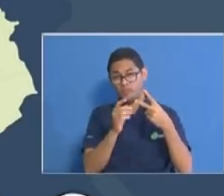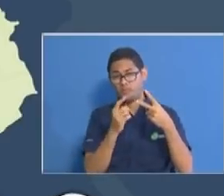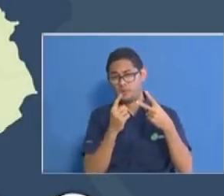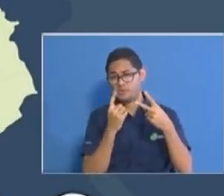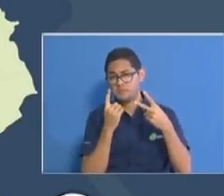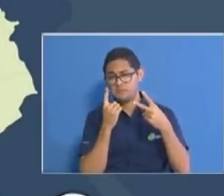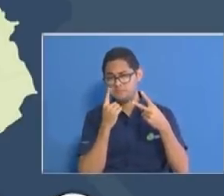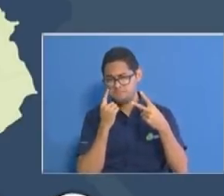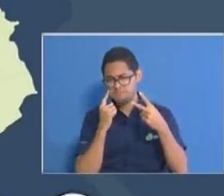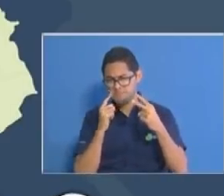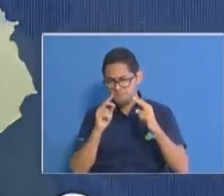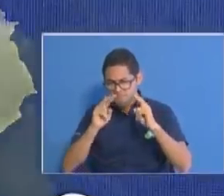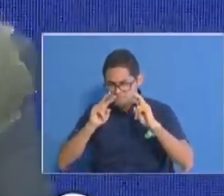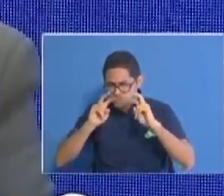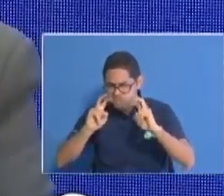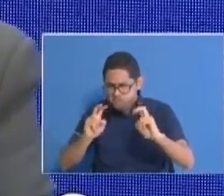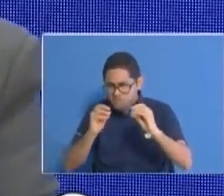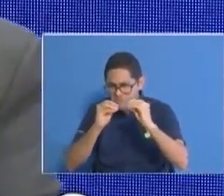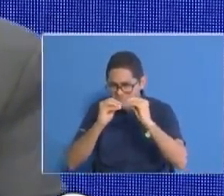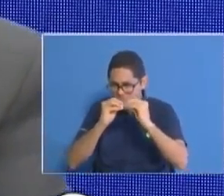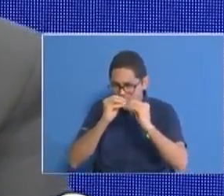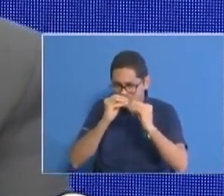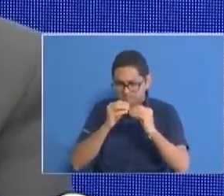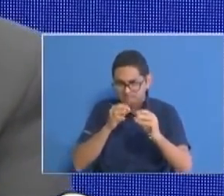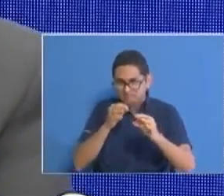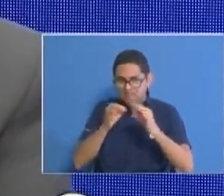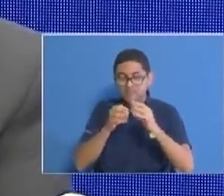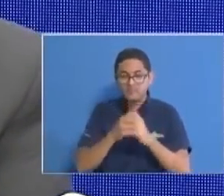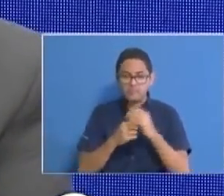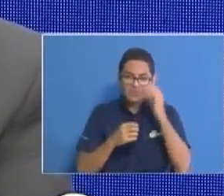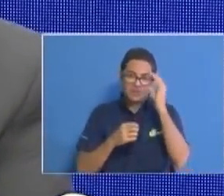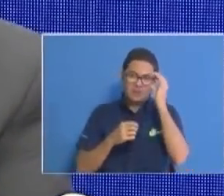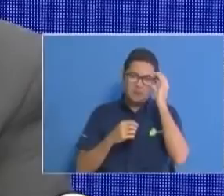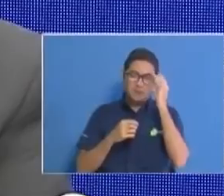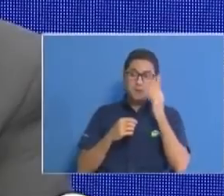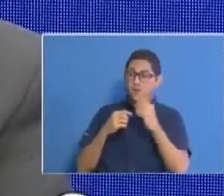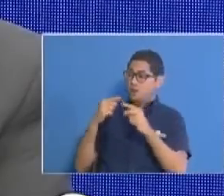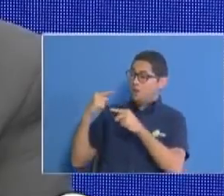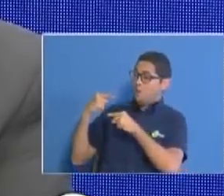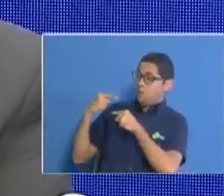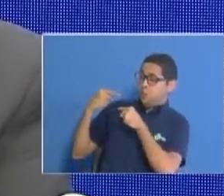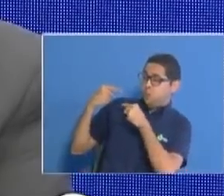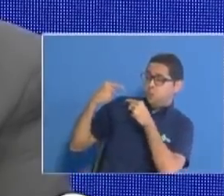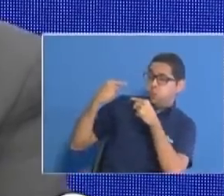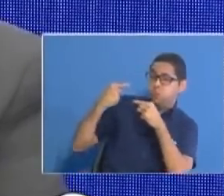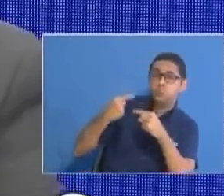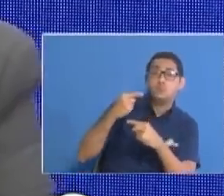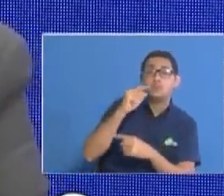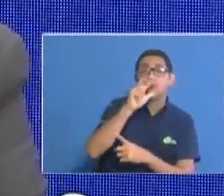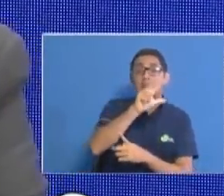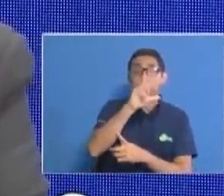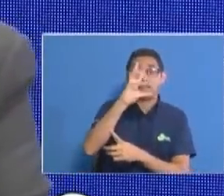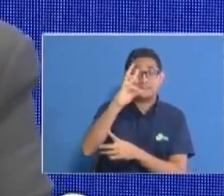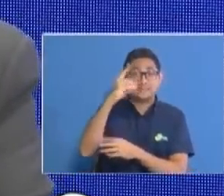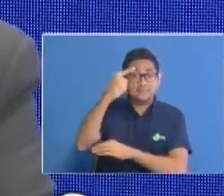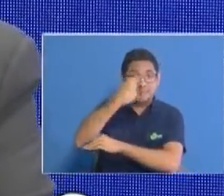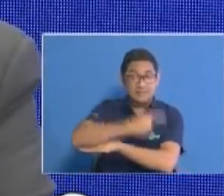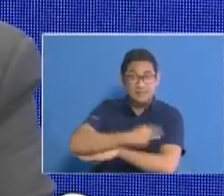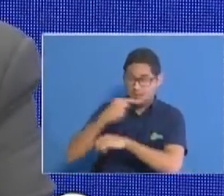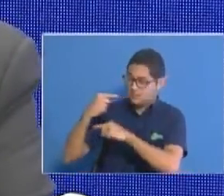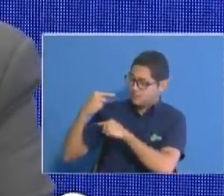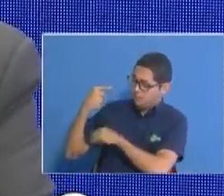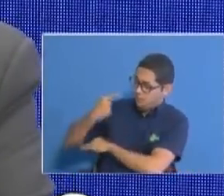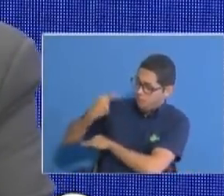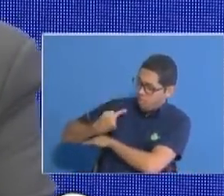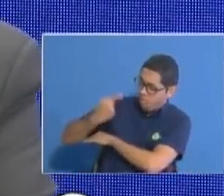un poquito más allá de los últimos 36 días sumando los últimos 36 días que lleva